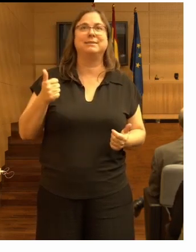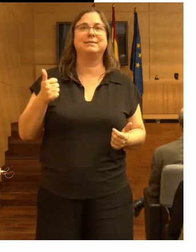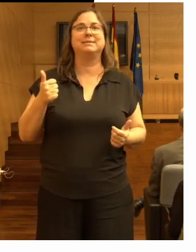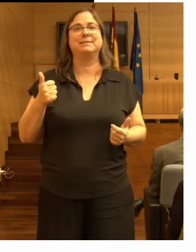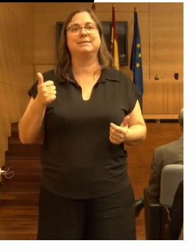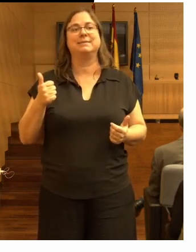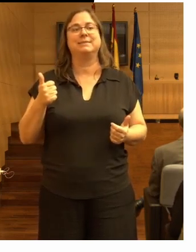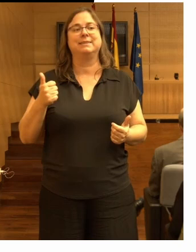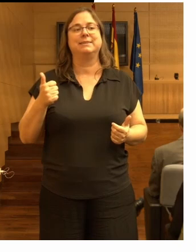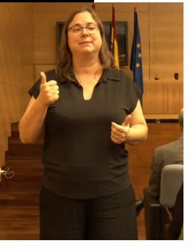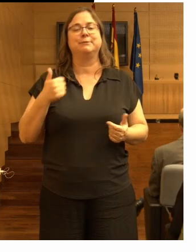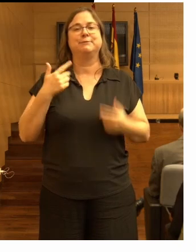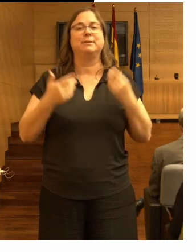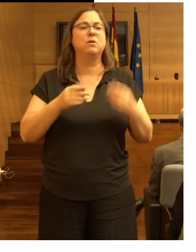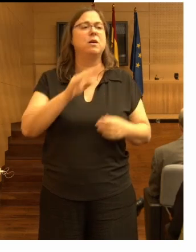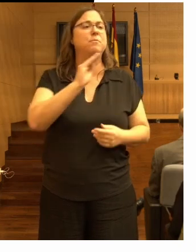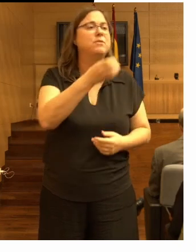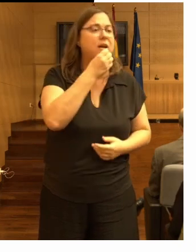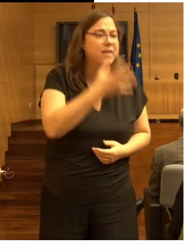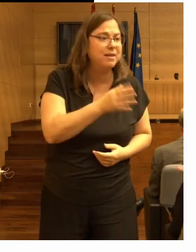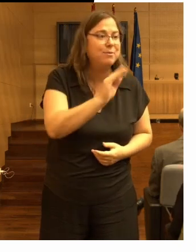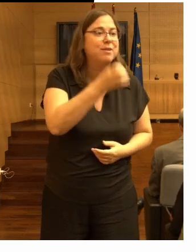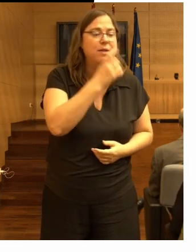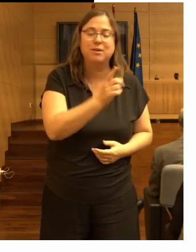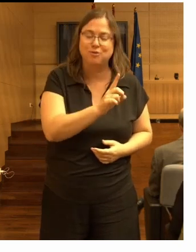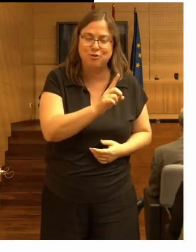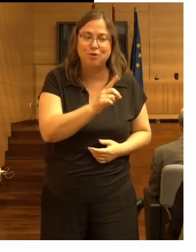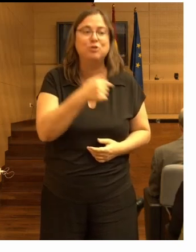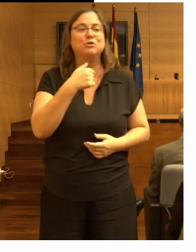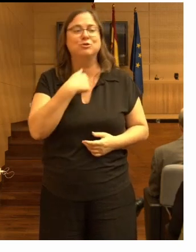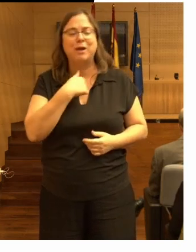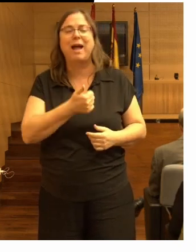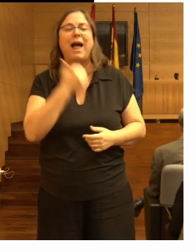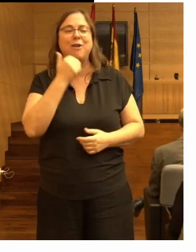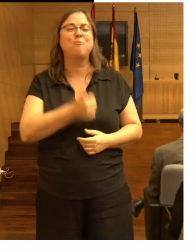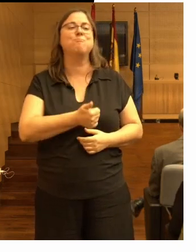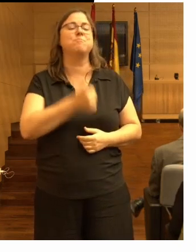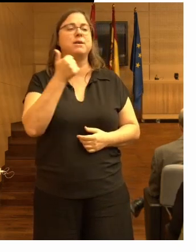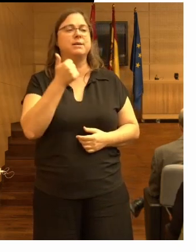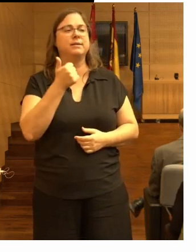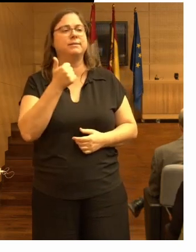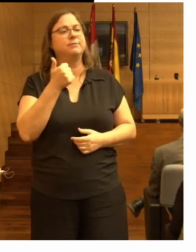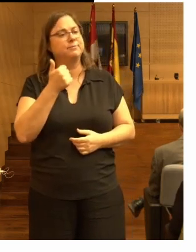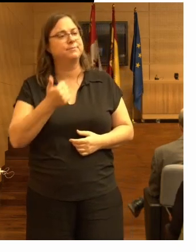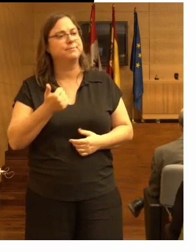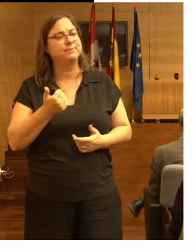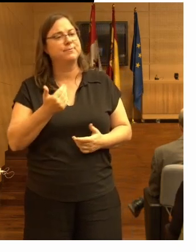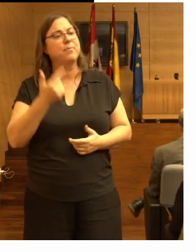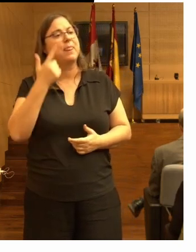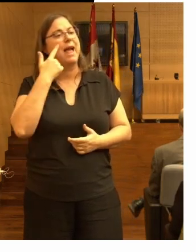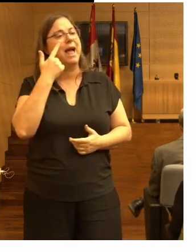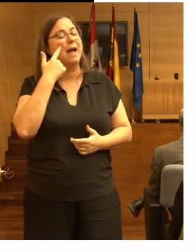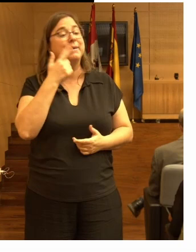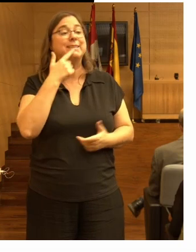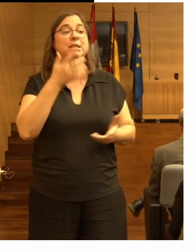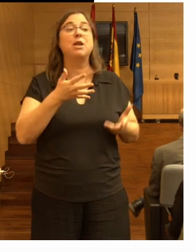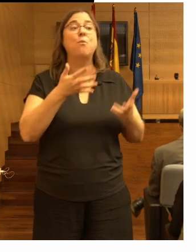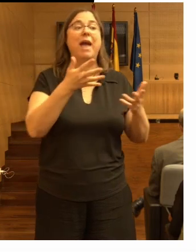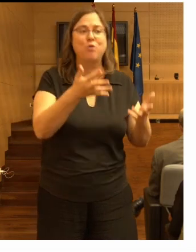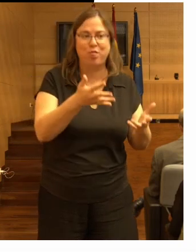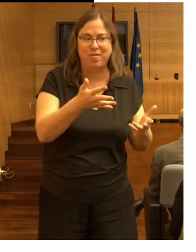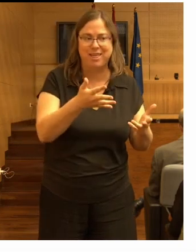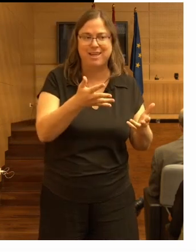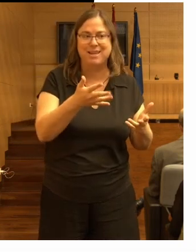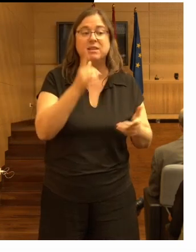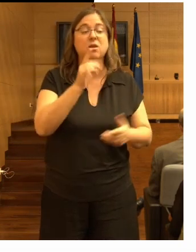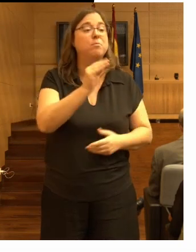más proactivas en lugar de preguntar ¿estás bien? no que se vaya más allá y que se diga a ver que te voy a ayudar y